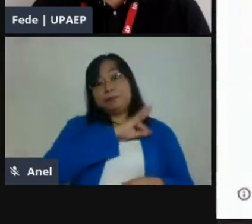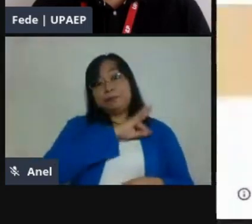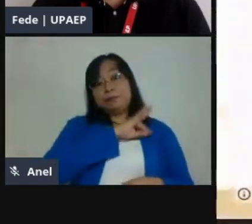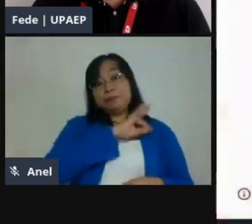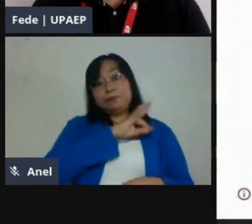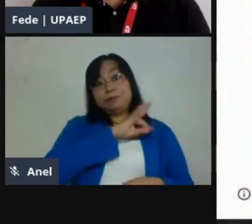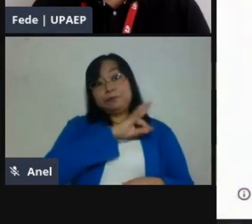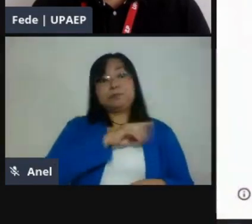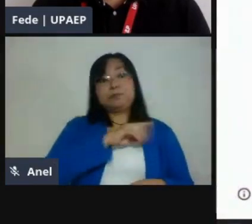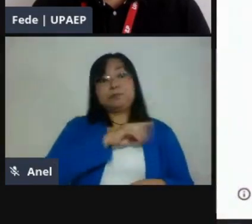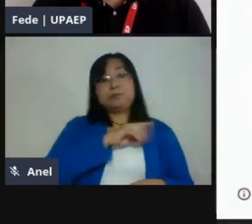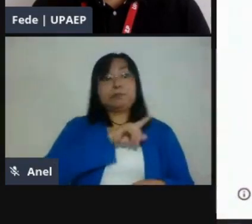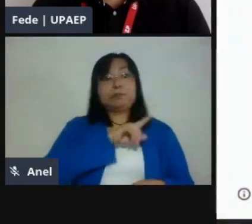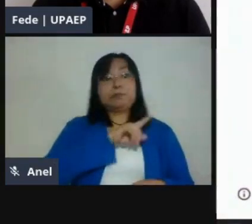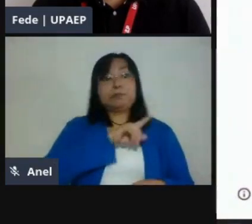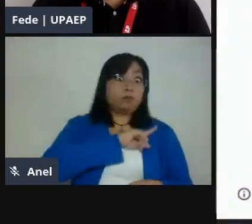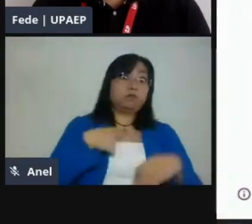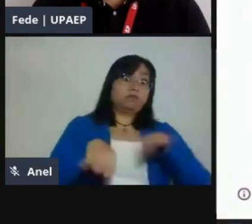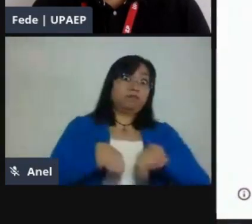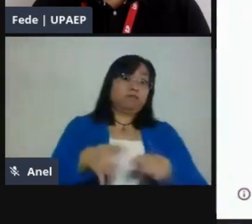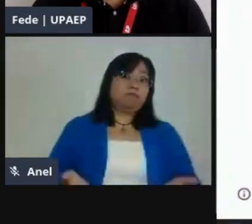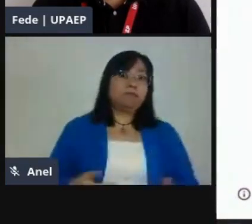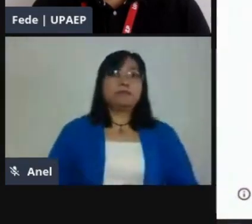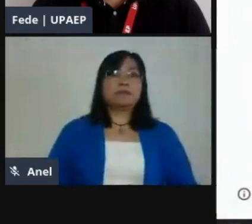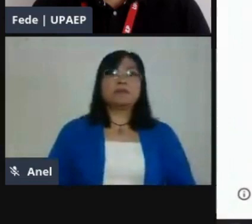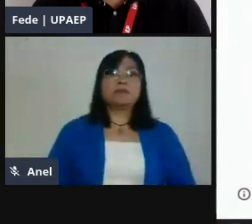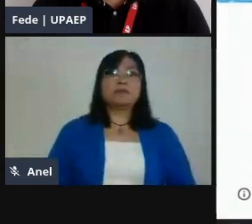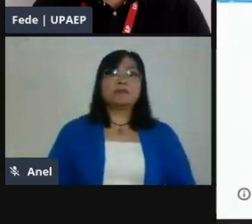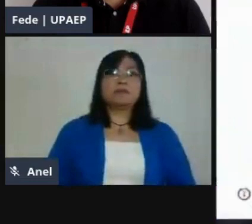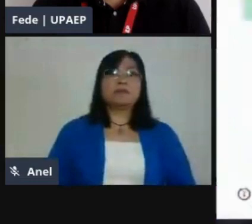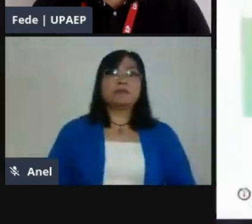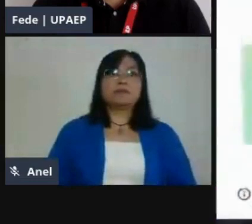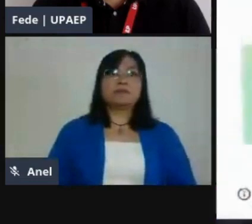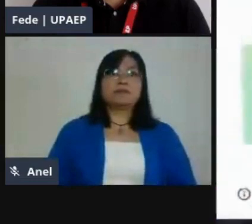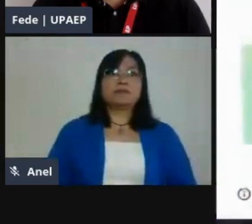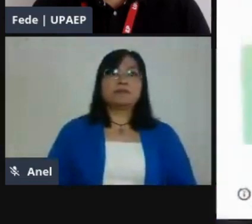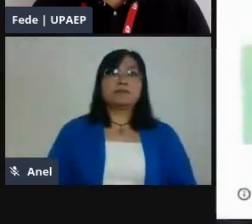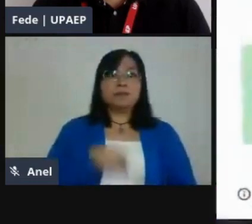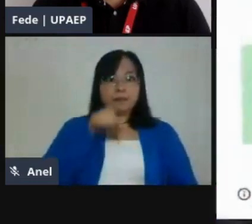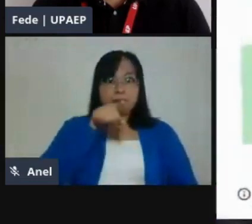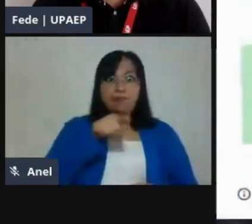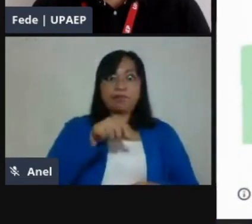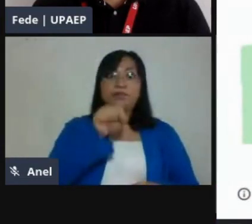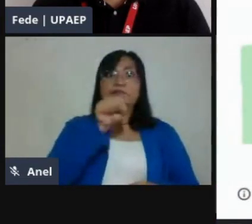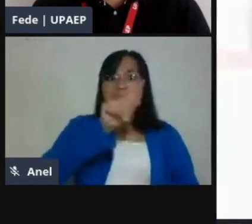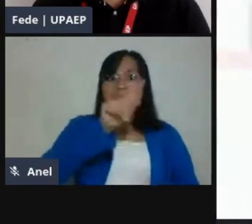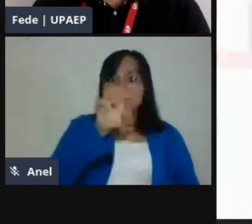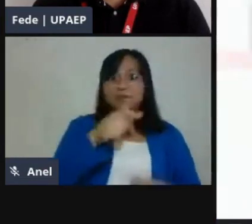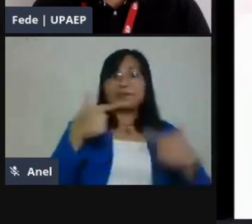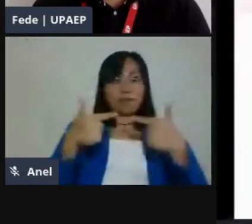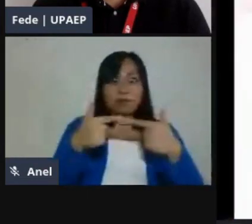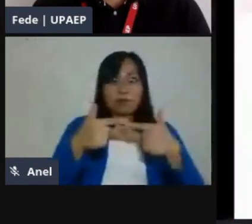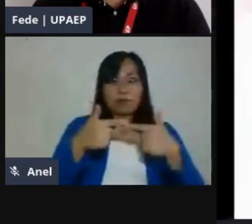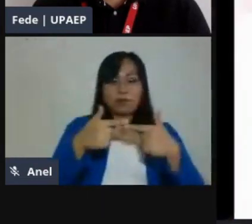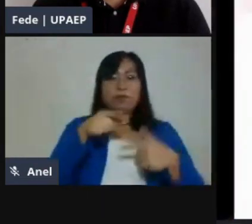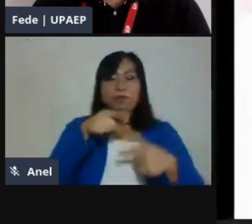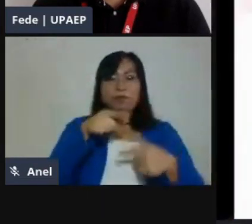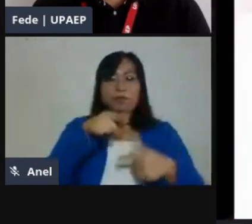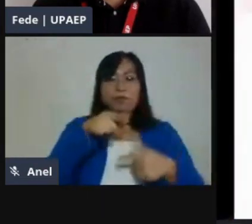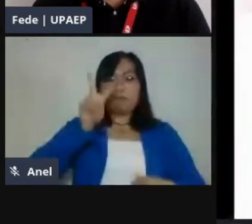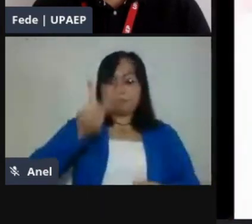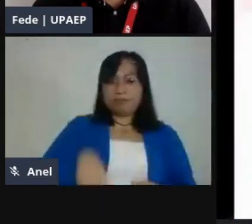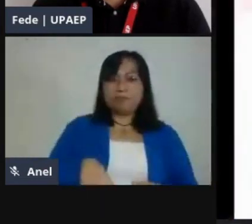ese es un sitio de Google real. Esto es lo que nosotros estamos utilizando. Me voy a regresar a mi presentación.